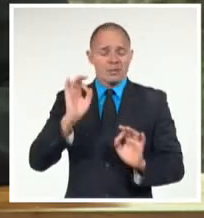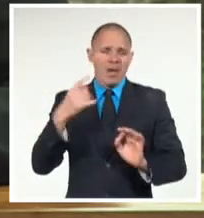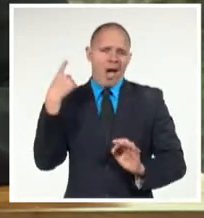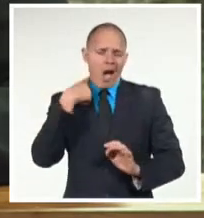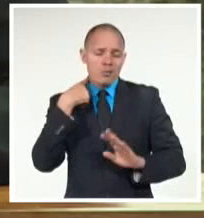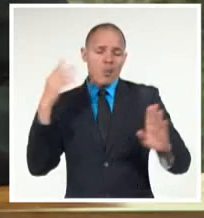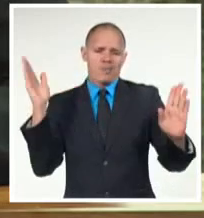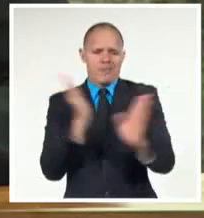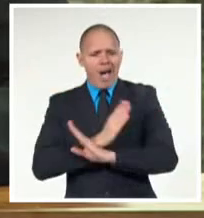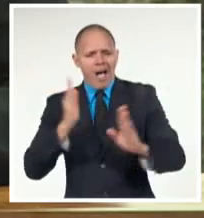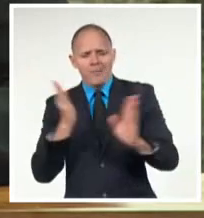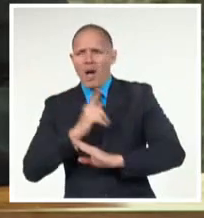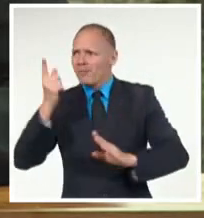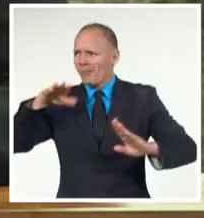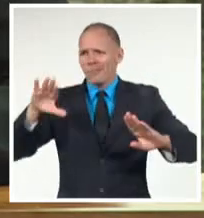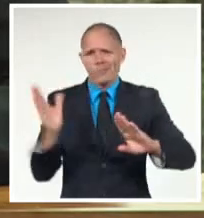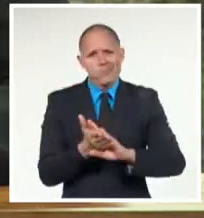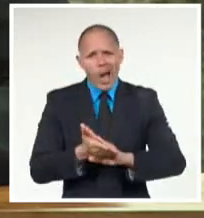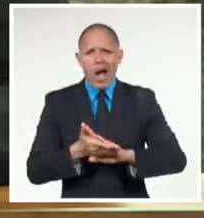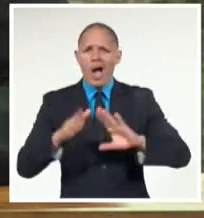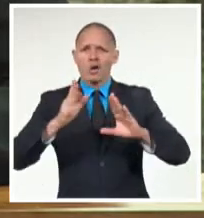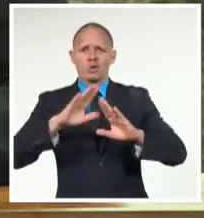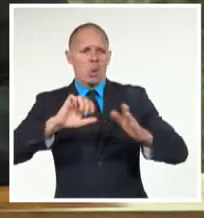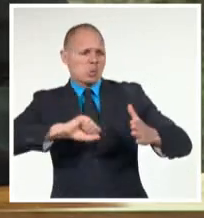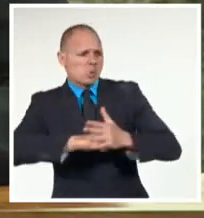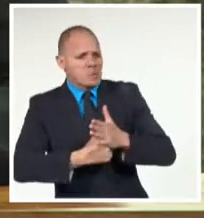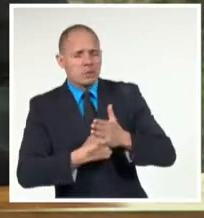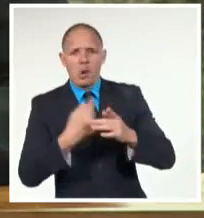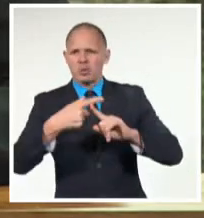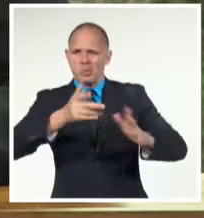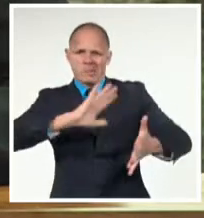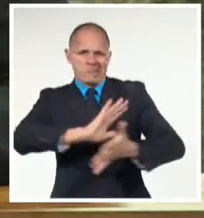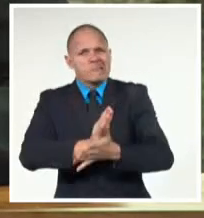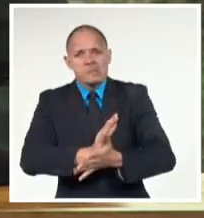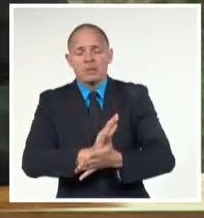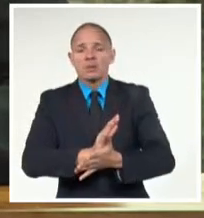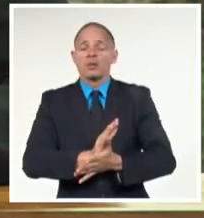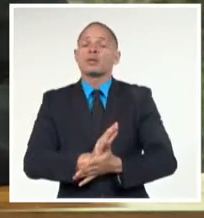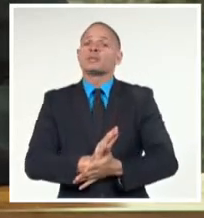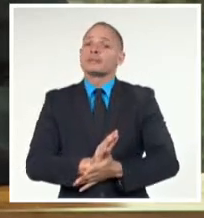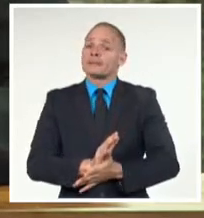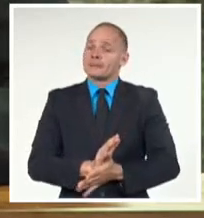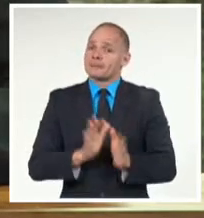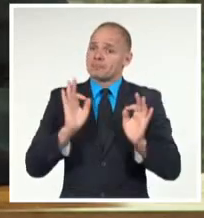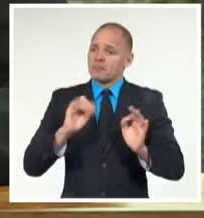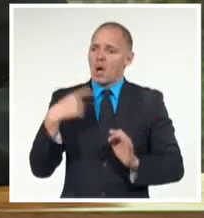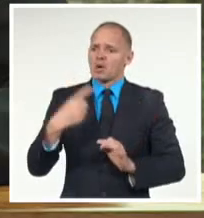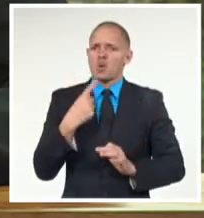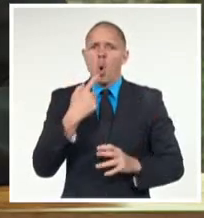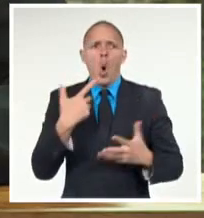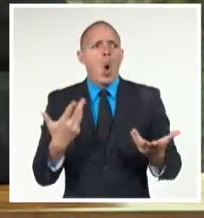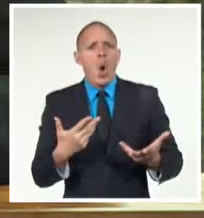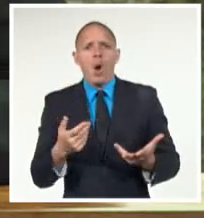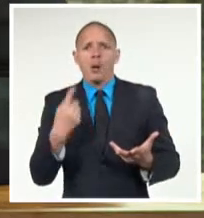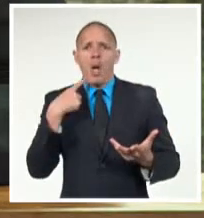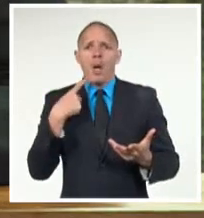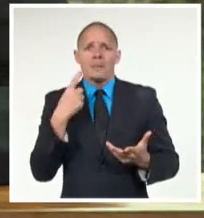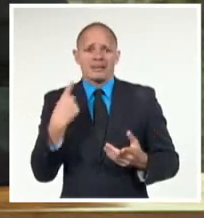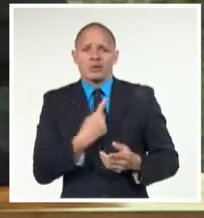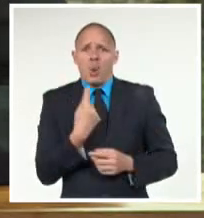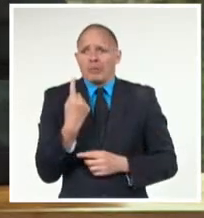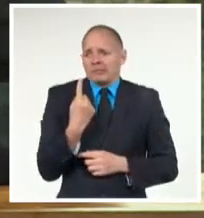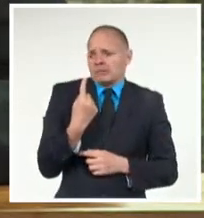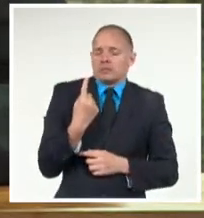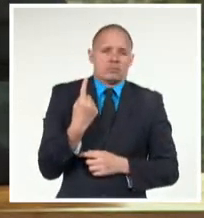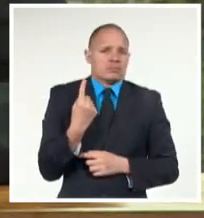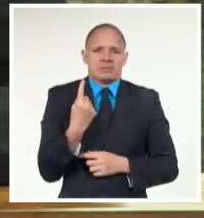restricciones, amenazas y todo tipo de persecución a nuestro comercio no nos hemos quedado solos. Han acudido a